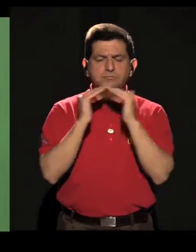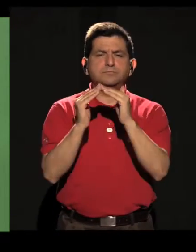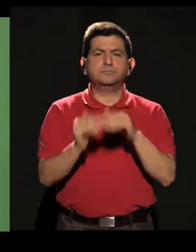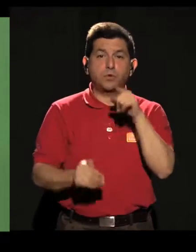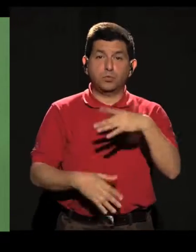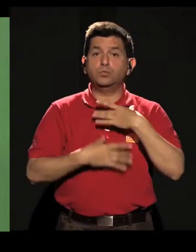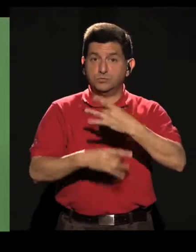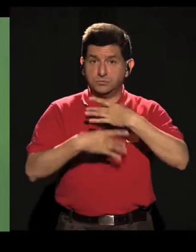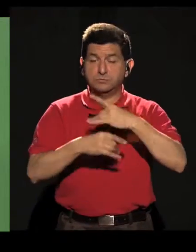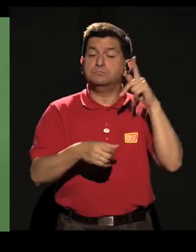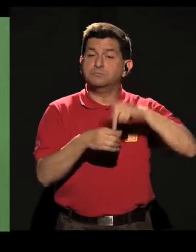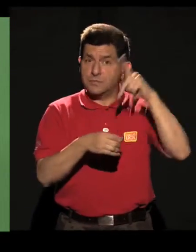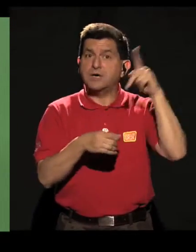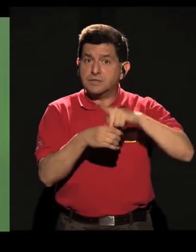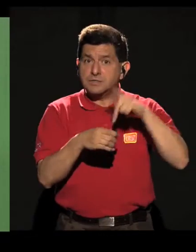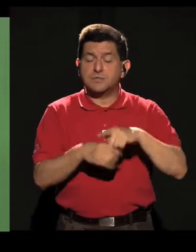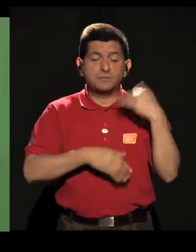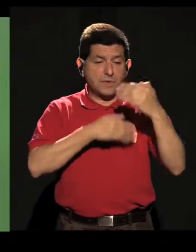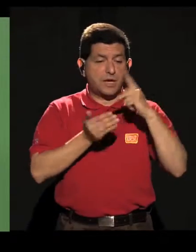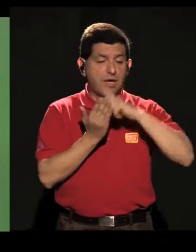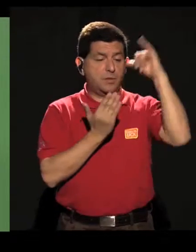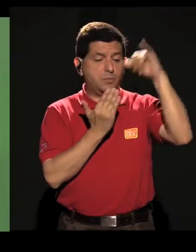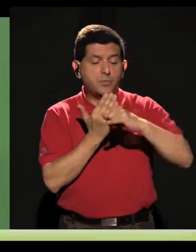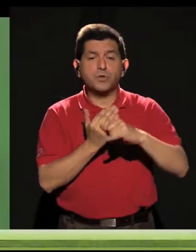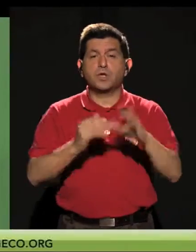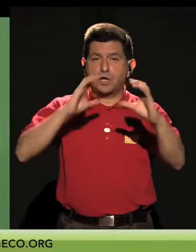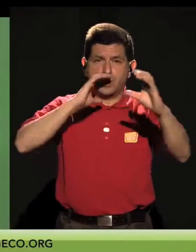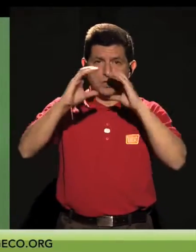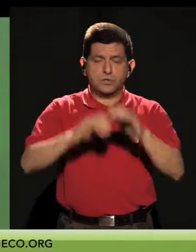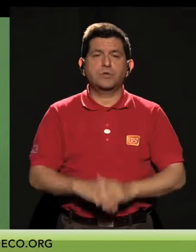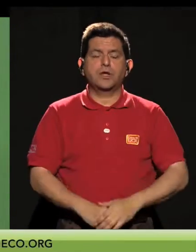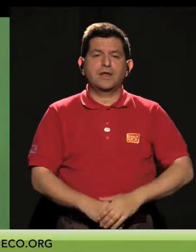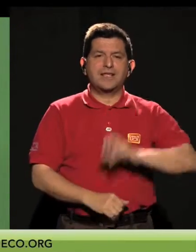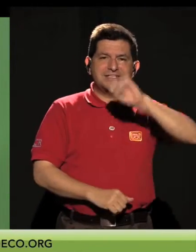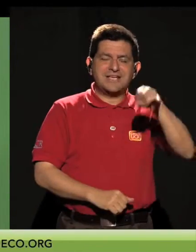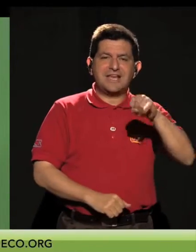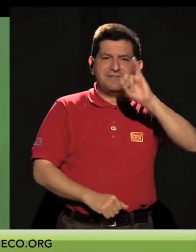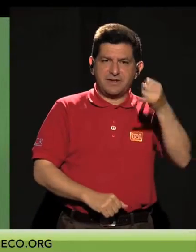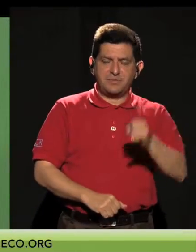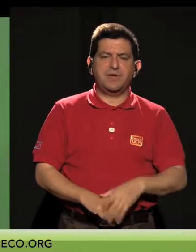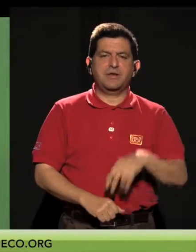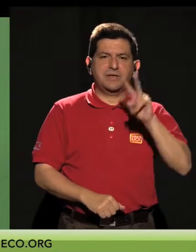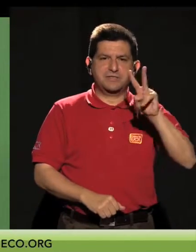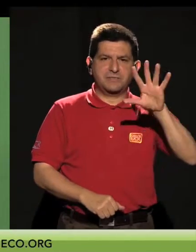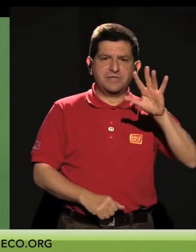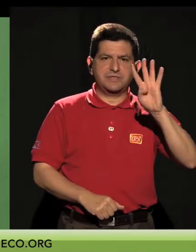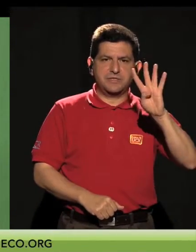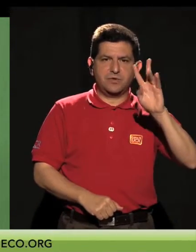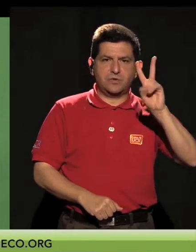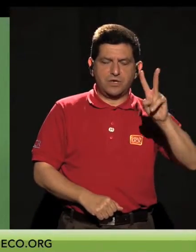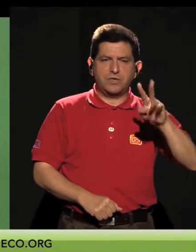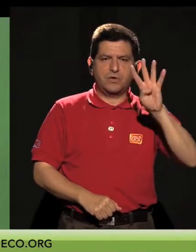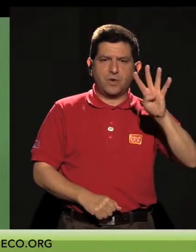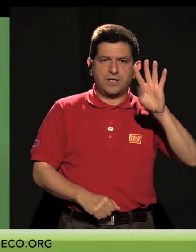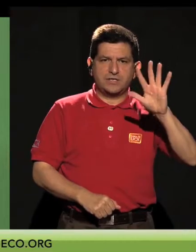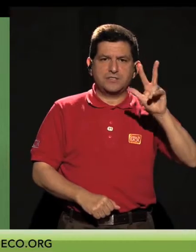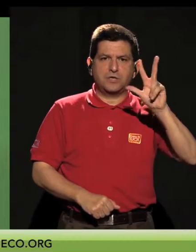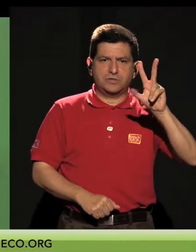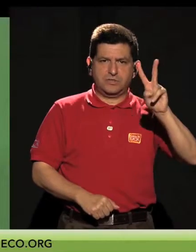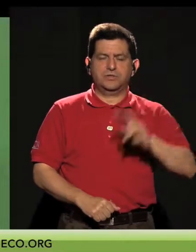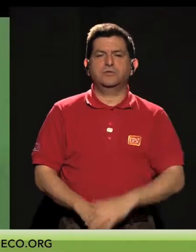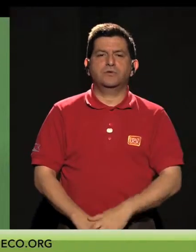población. Si usted está interesado en participar en este proyecto, puede comunicarse con Jennifer Jiménez al teléfono 2542